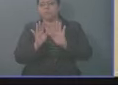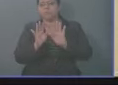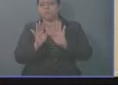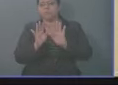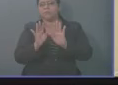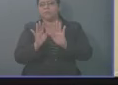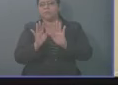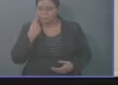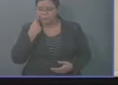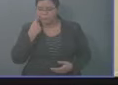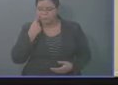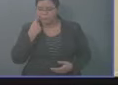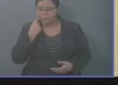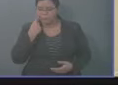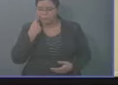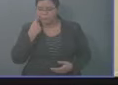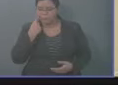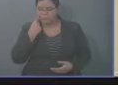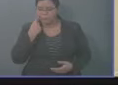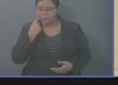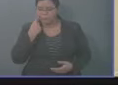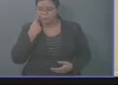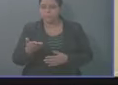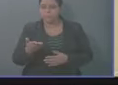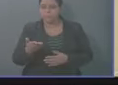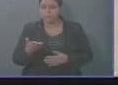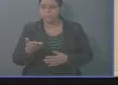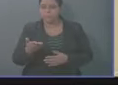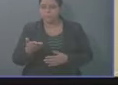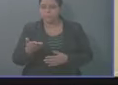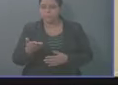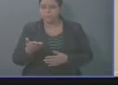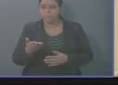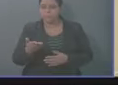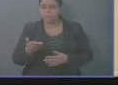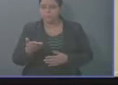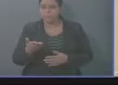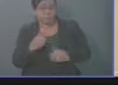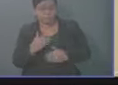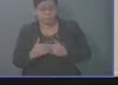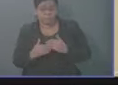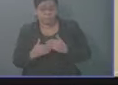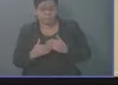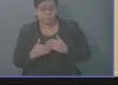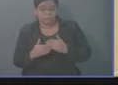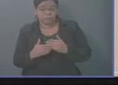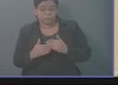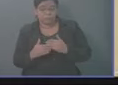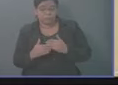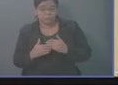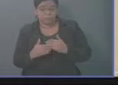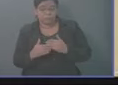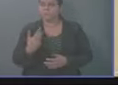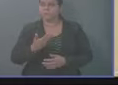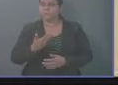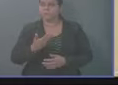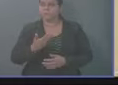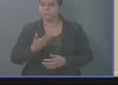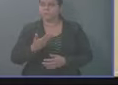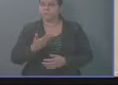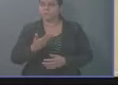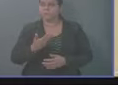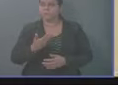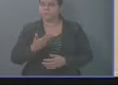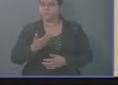seguimiento a esos inventos, porque de pronto se puedan producir a escala mayor aquí en nuestra propia tierra.